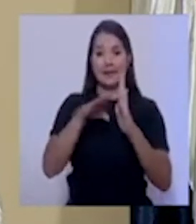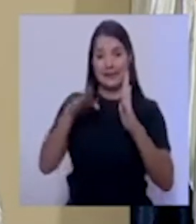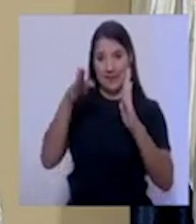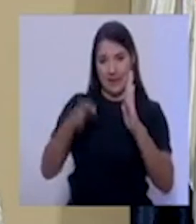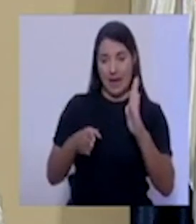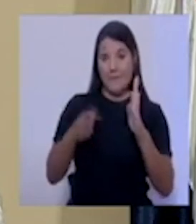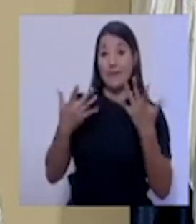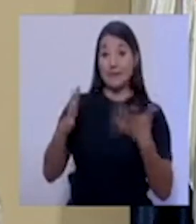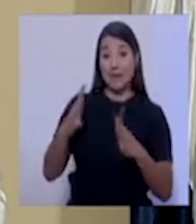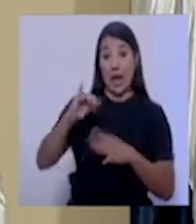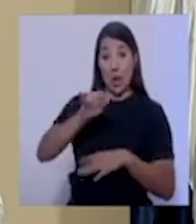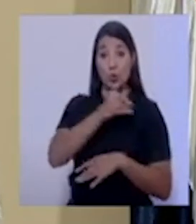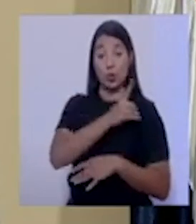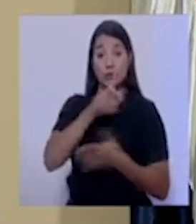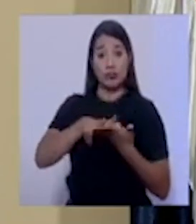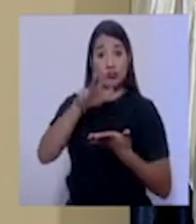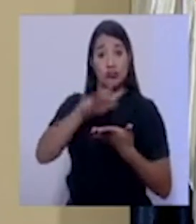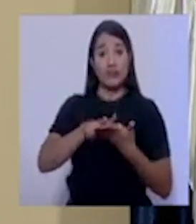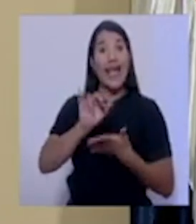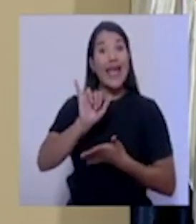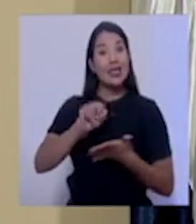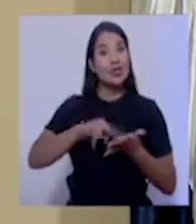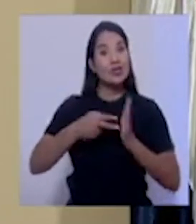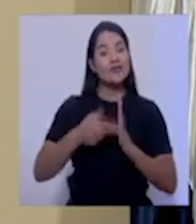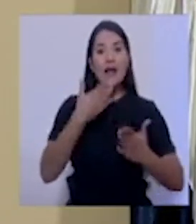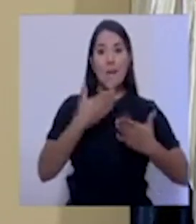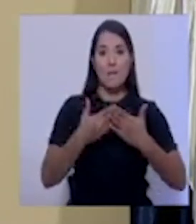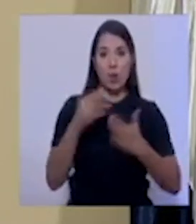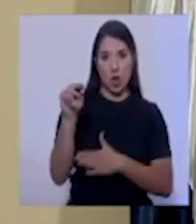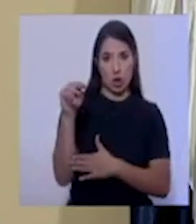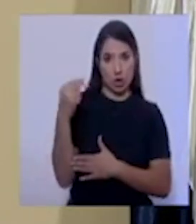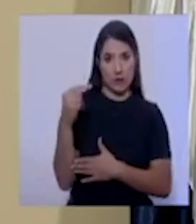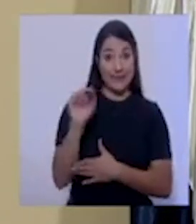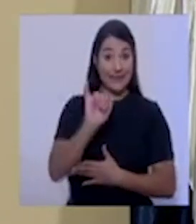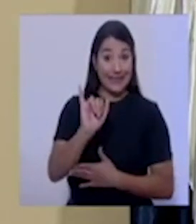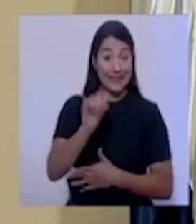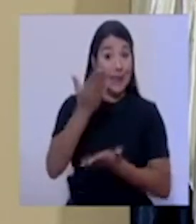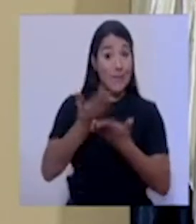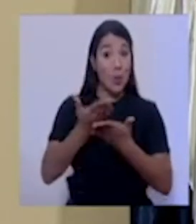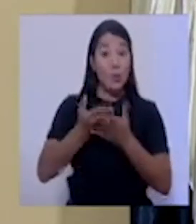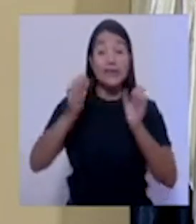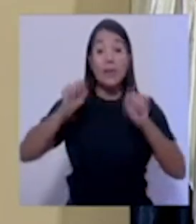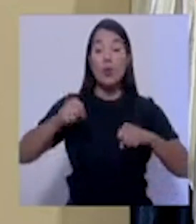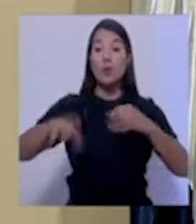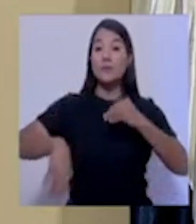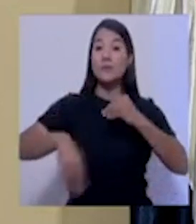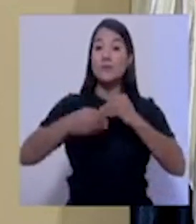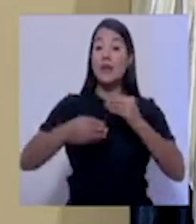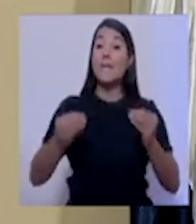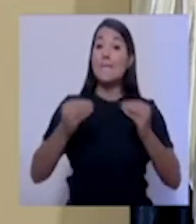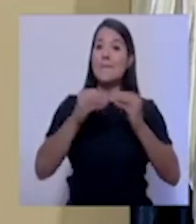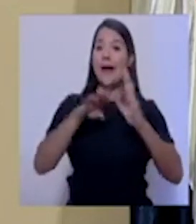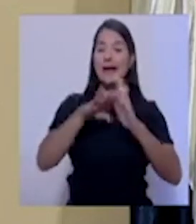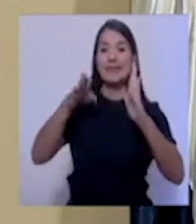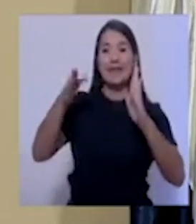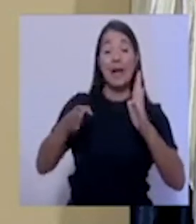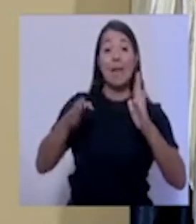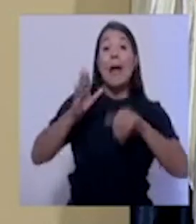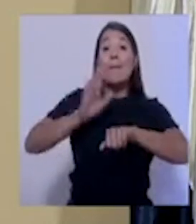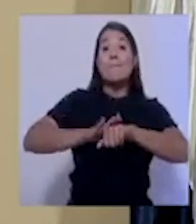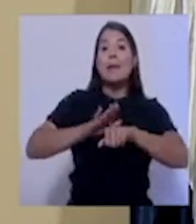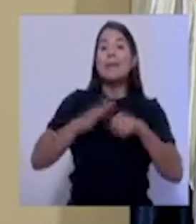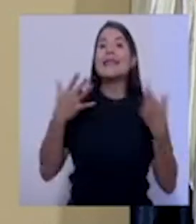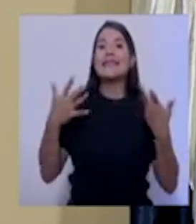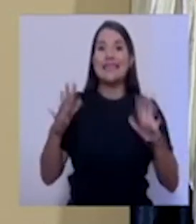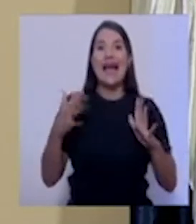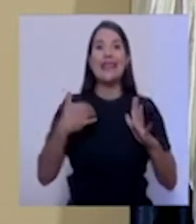señores miembros de la Junta y son muy buenas noticias. De hecho, esta propuesta de ampliación de camas nos va a permitir tener una ya definida